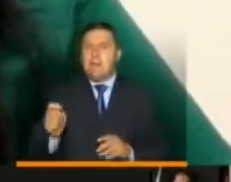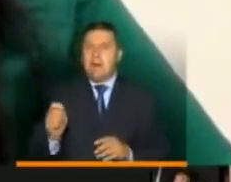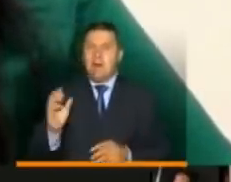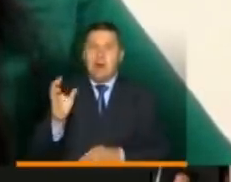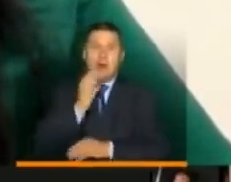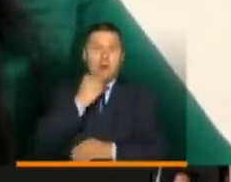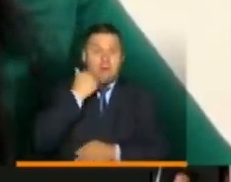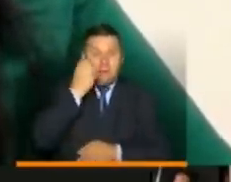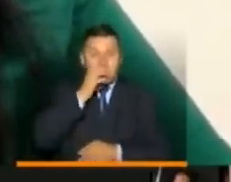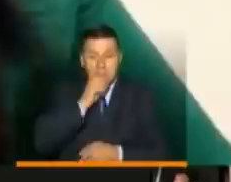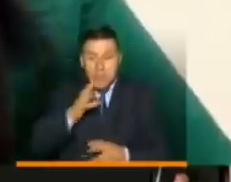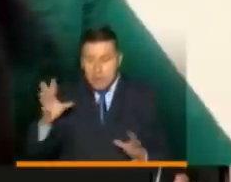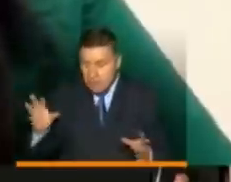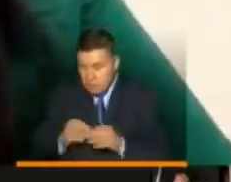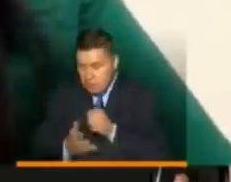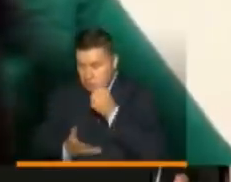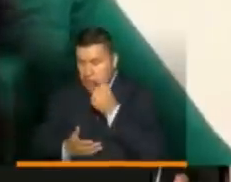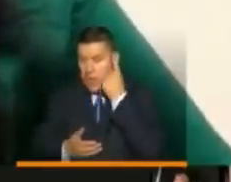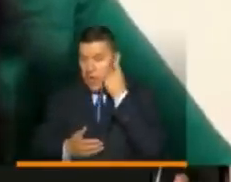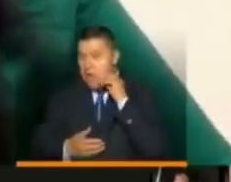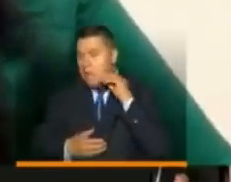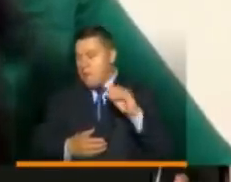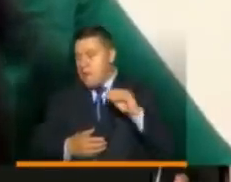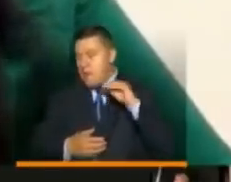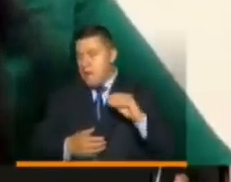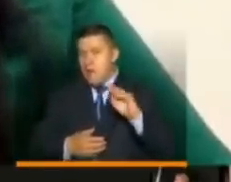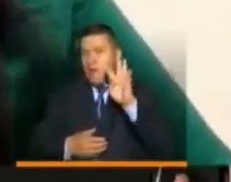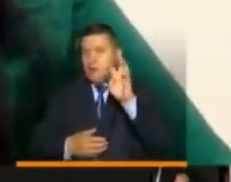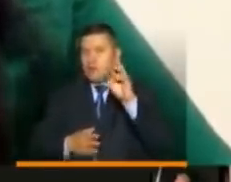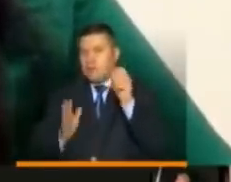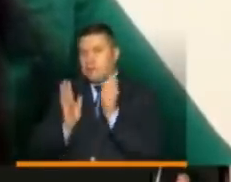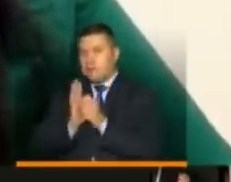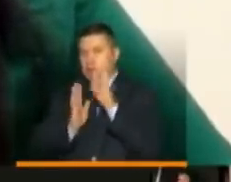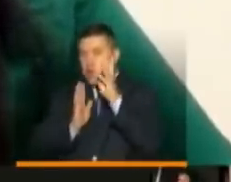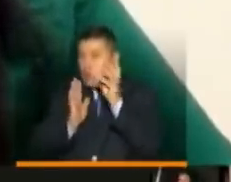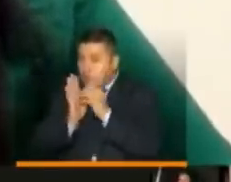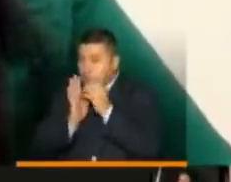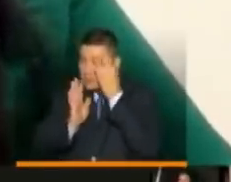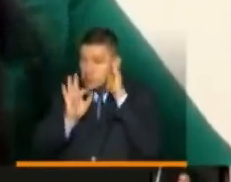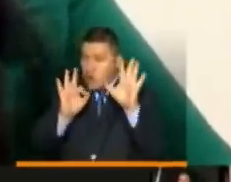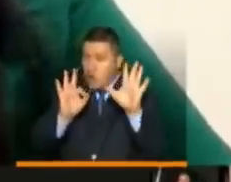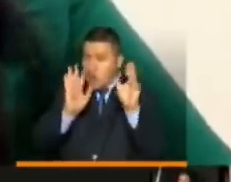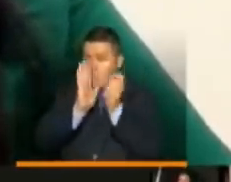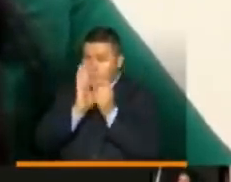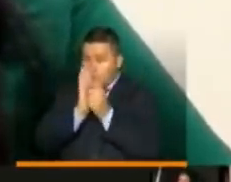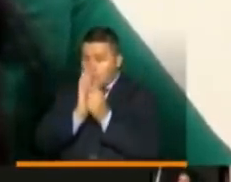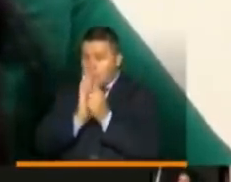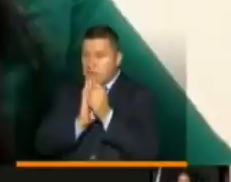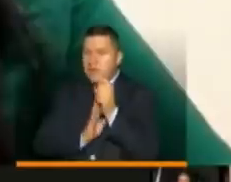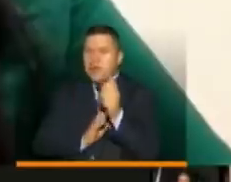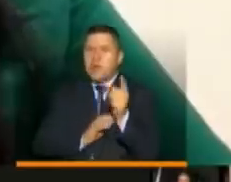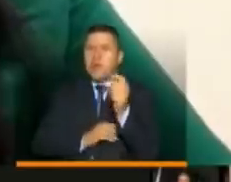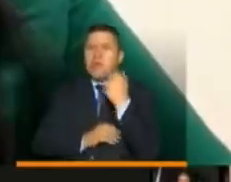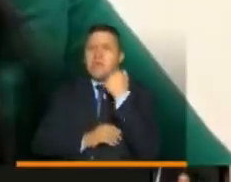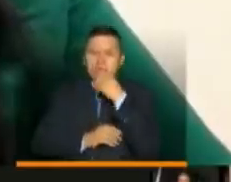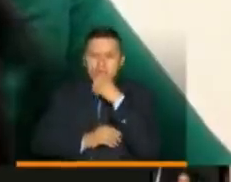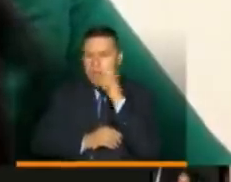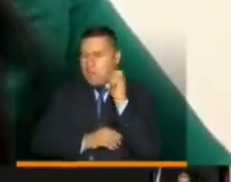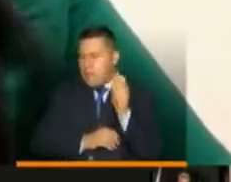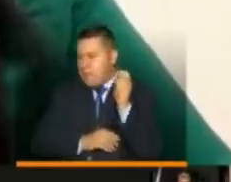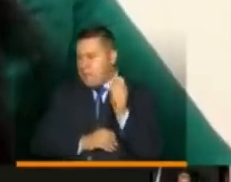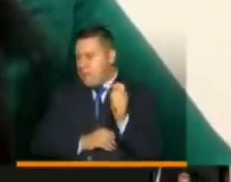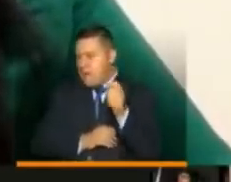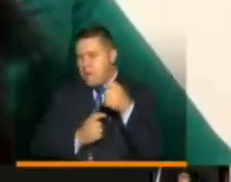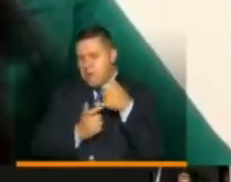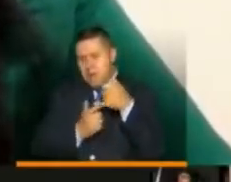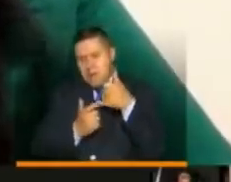Colombia Mayor, estamos desde ayer en el octavo pago, llegándole a 1.6 millones de adultos mayores en